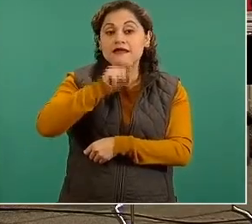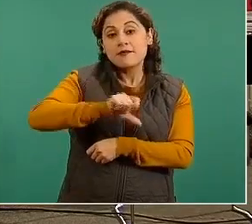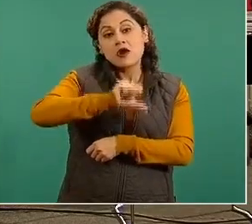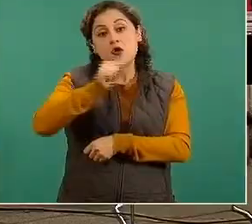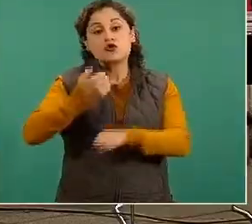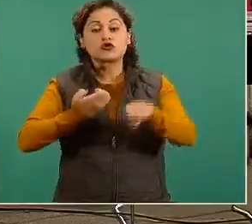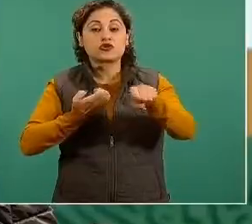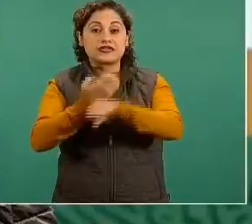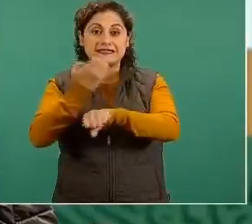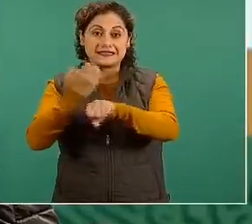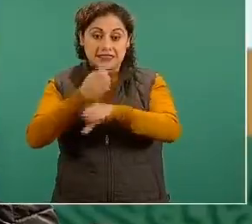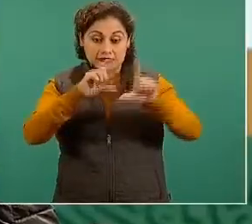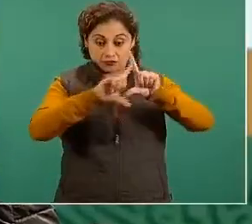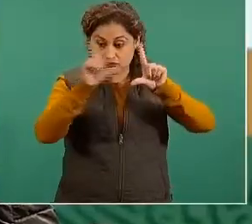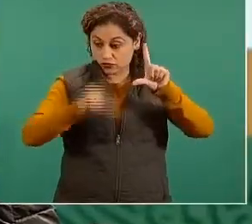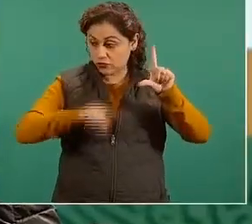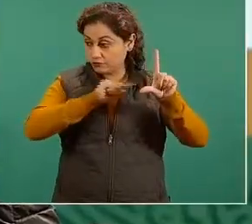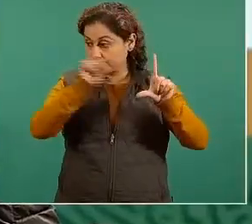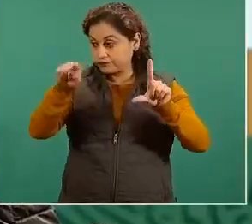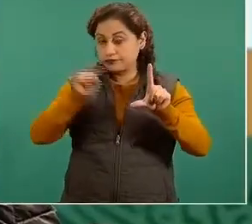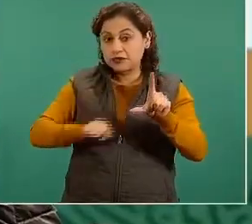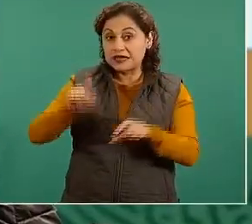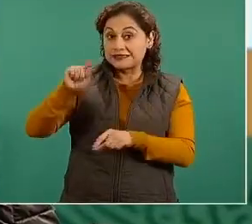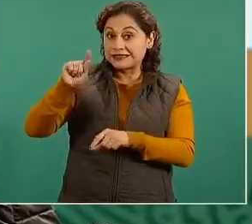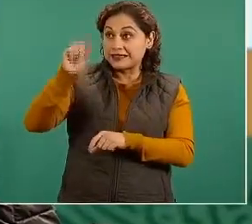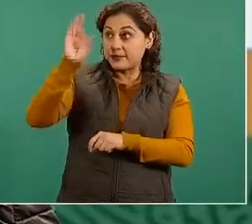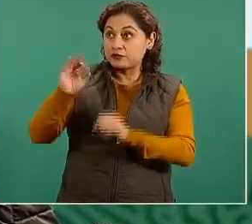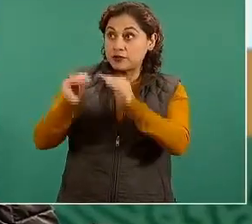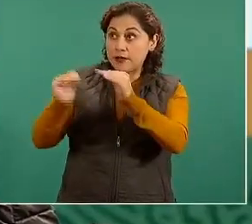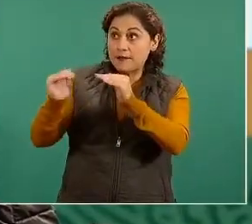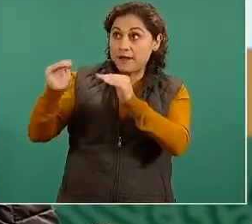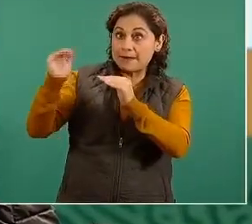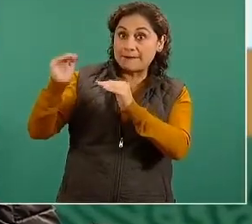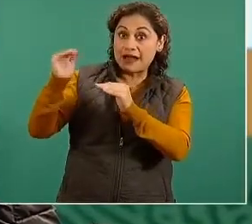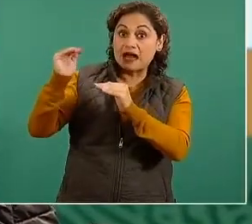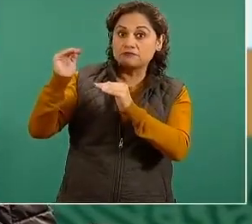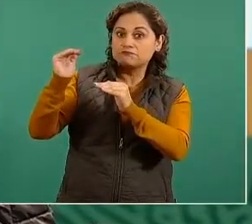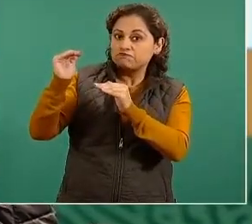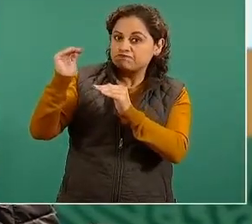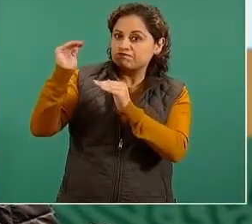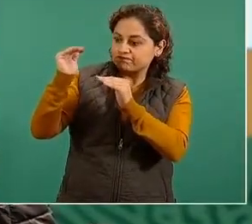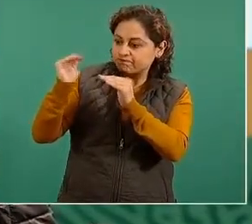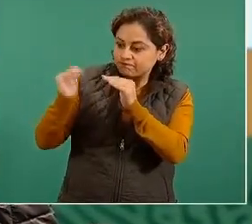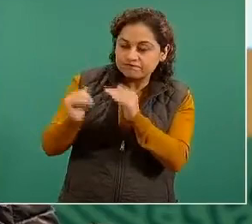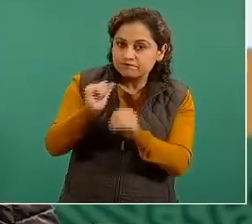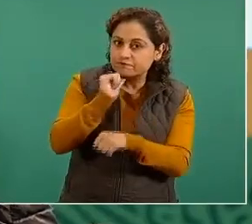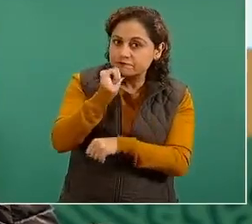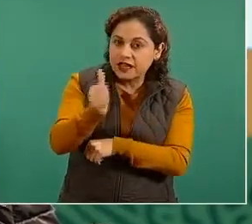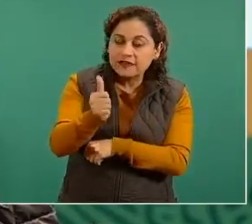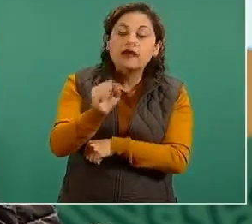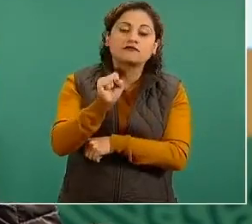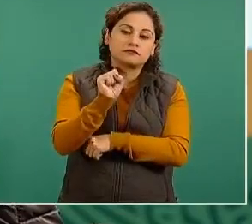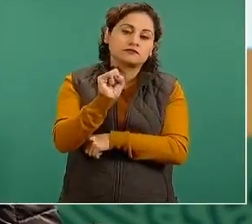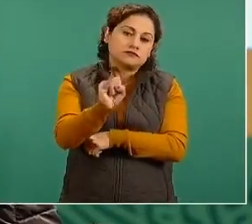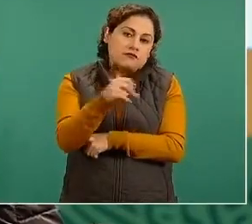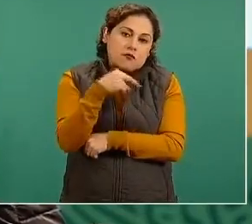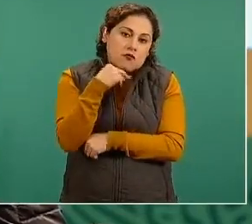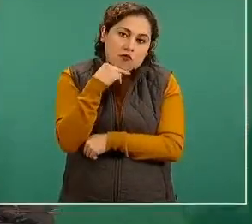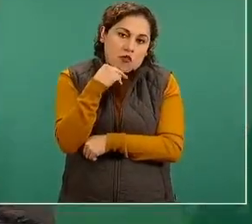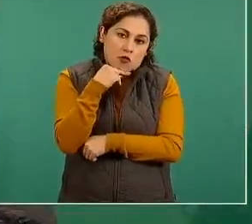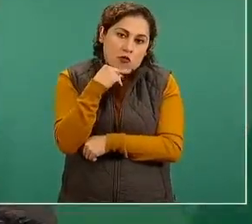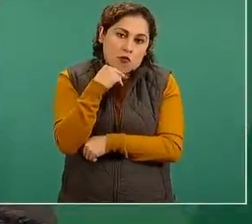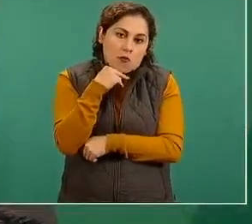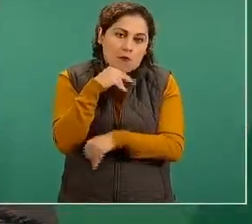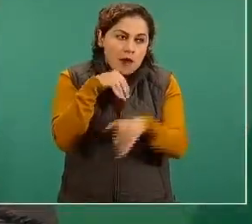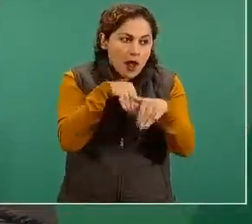del 70% la probabilidad de una sobreocupación en los hospitales existe.